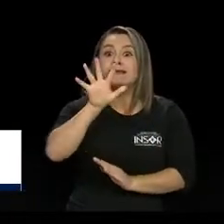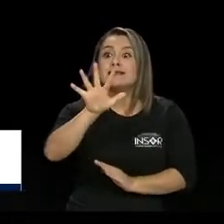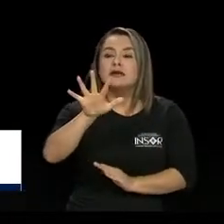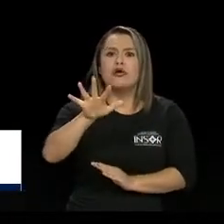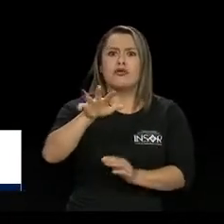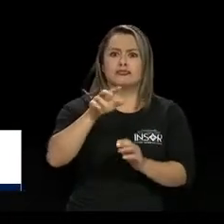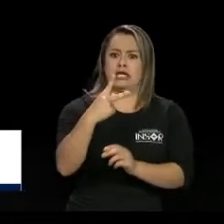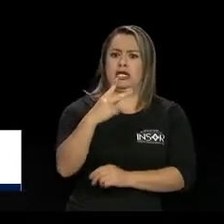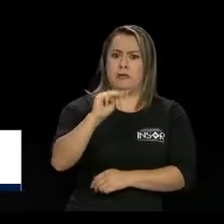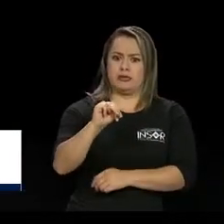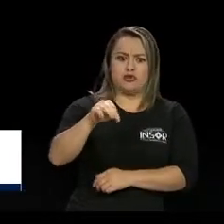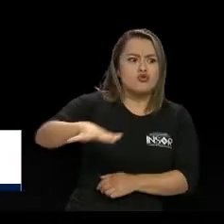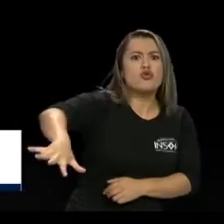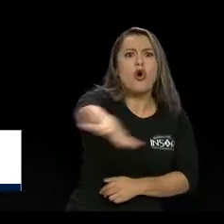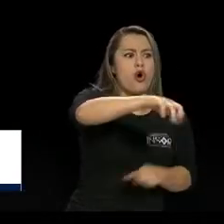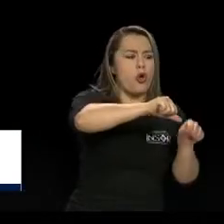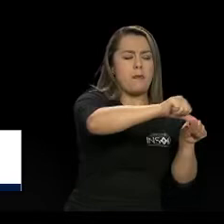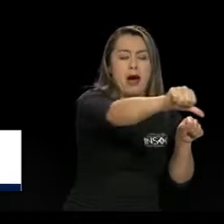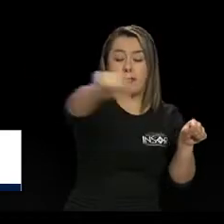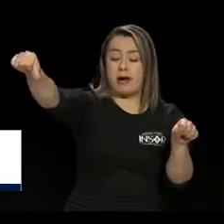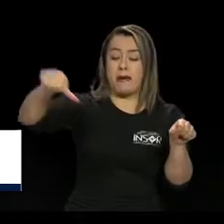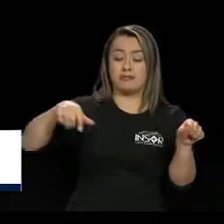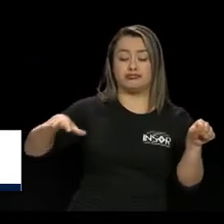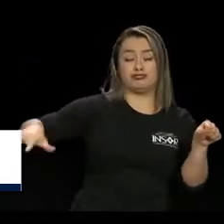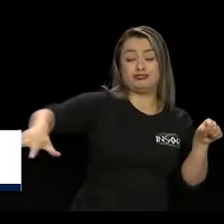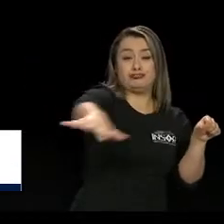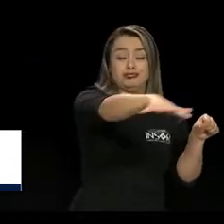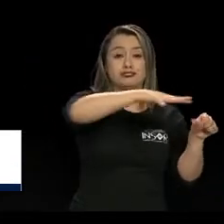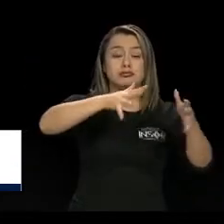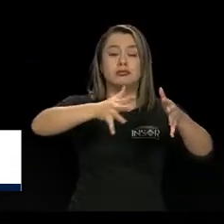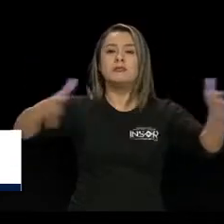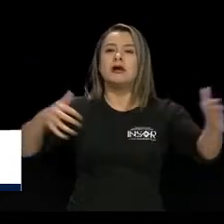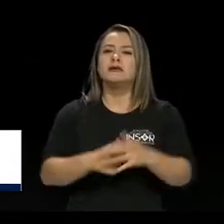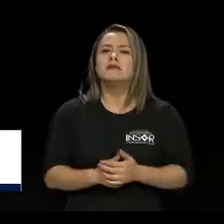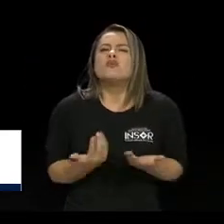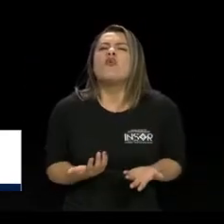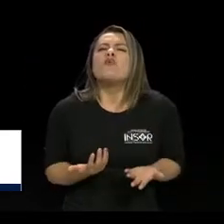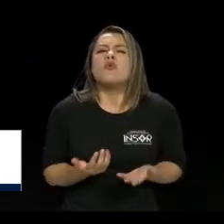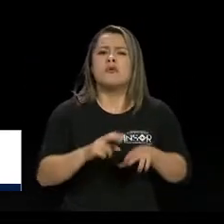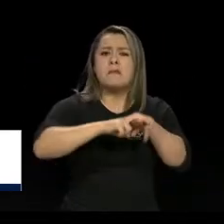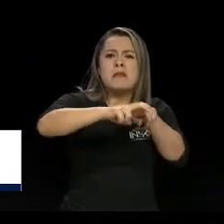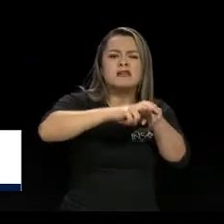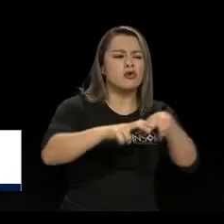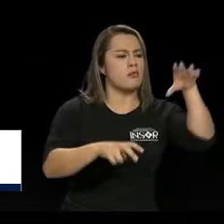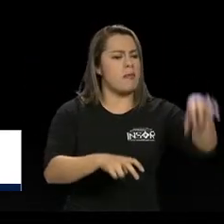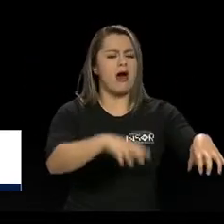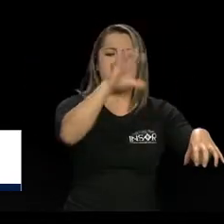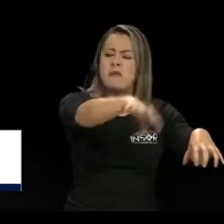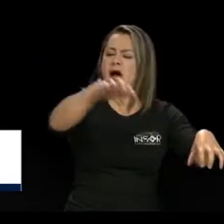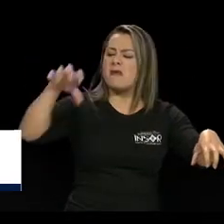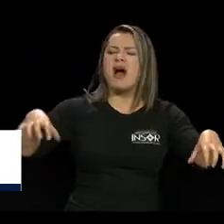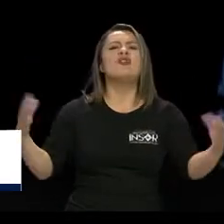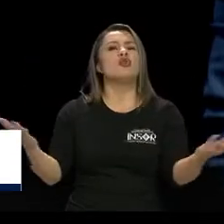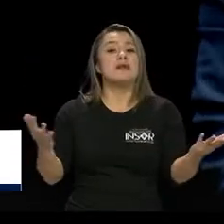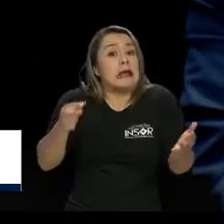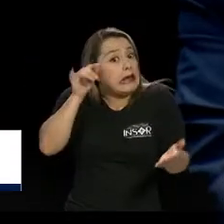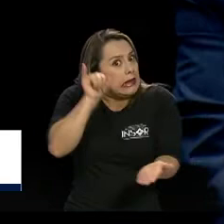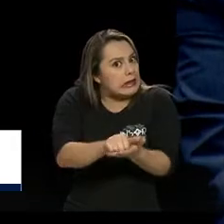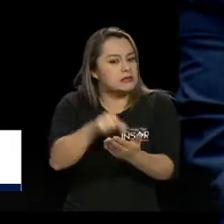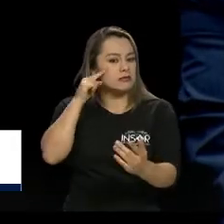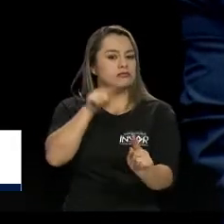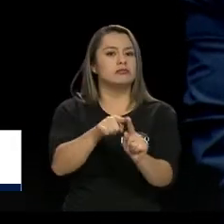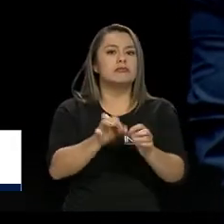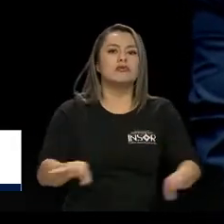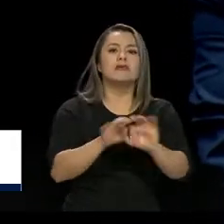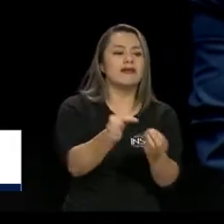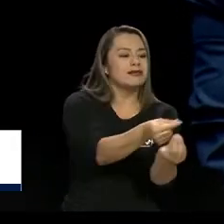necesita empezar a definir cuáles van a ser las líneas de metro futuras. Yo quiero, como Presidente de la República, avanzar en esos diseños